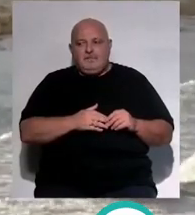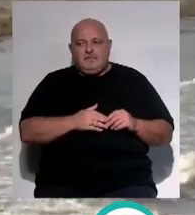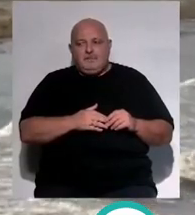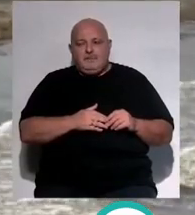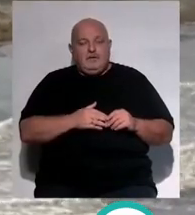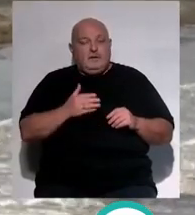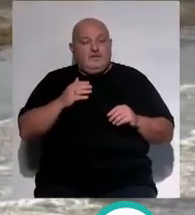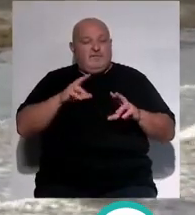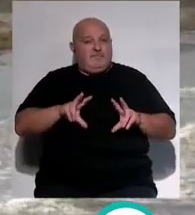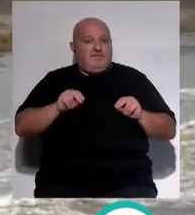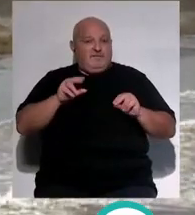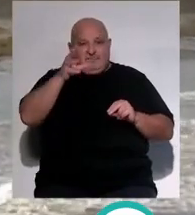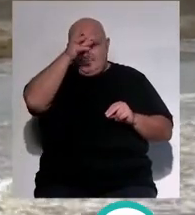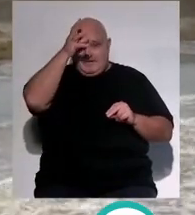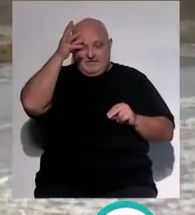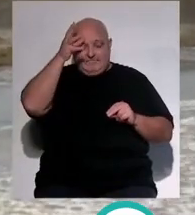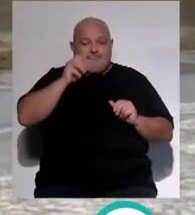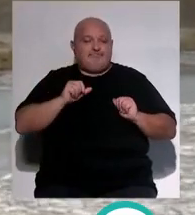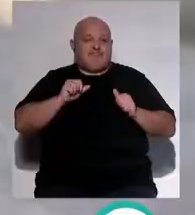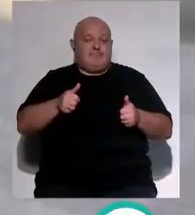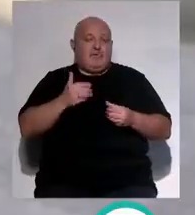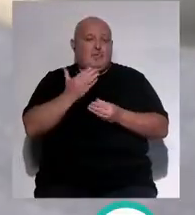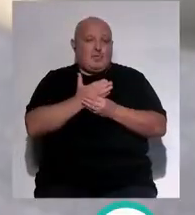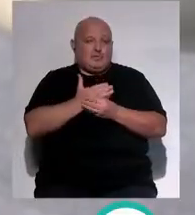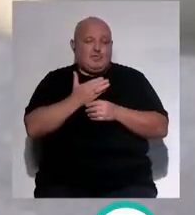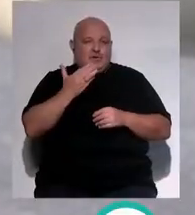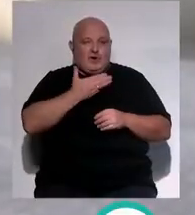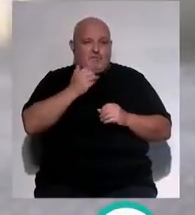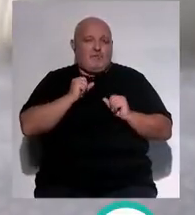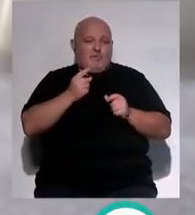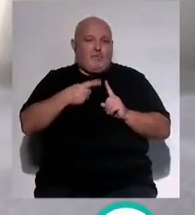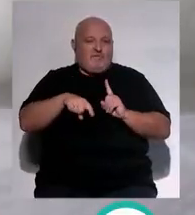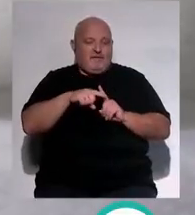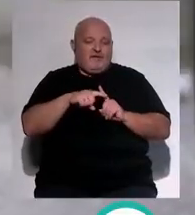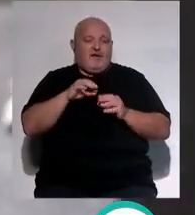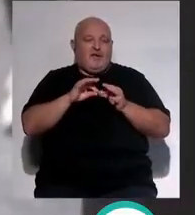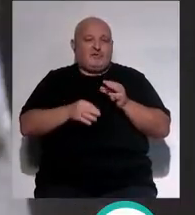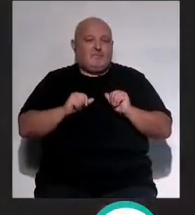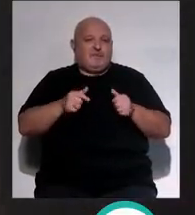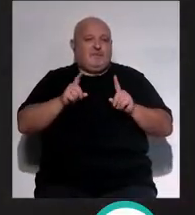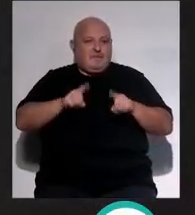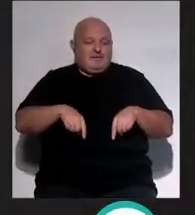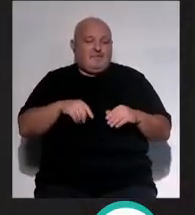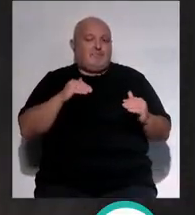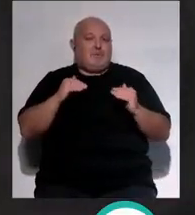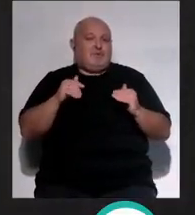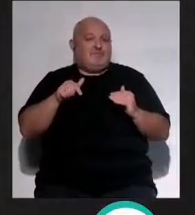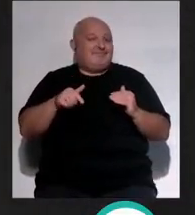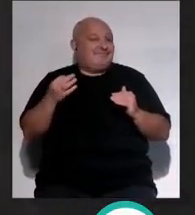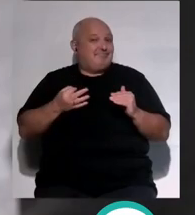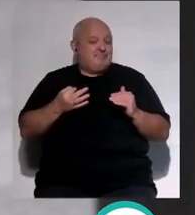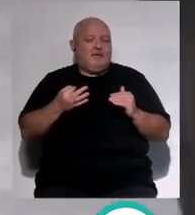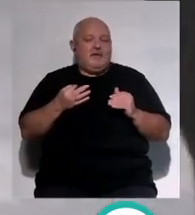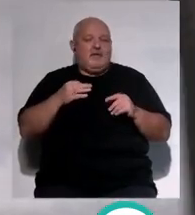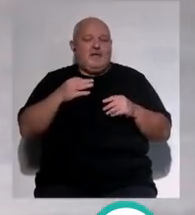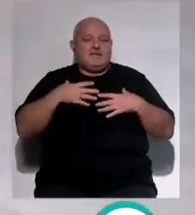Ha finalizado el verano, se ha iniciado un nuevo curso escolar y ha comenzado el otoño. Un momento del año en el que